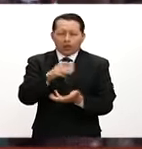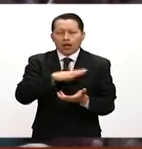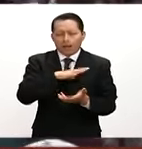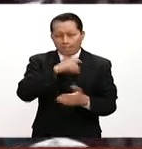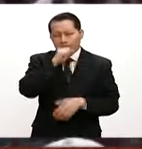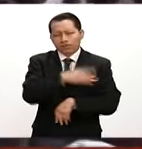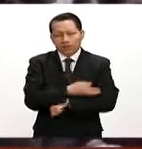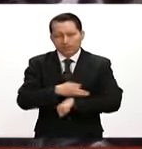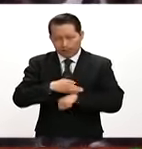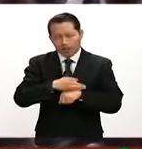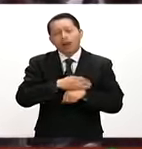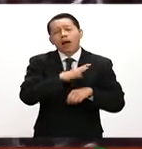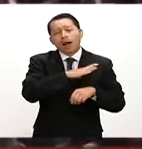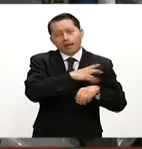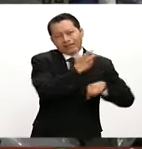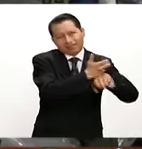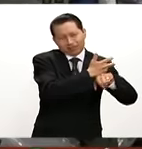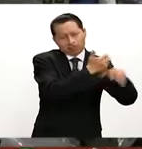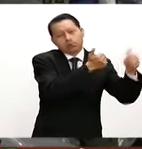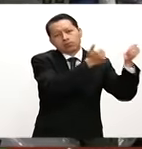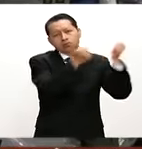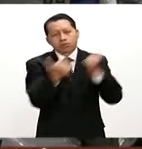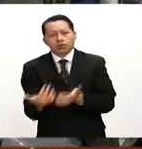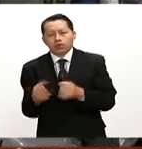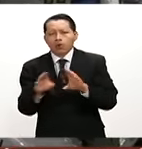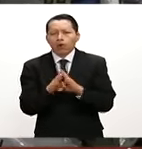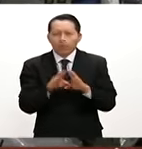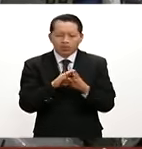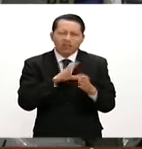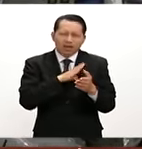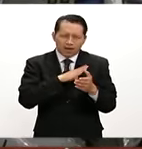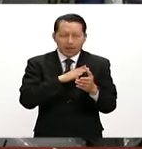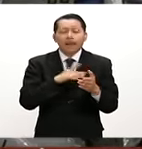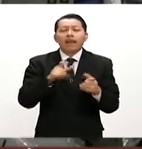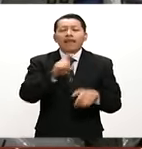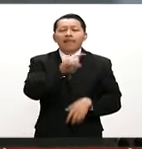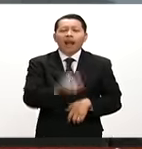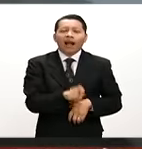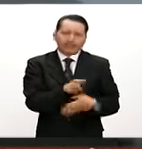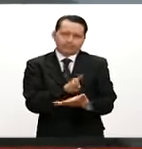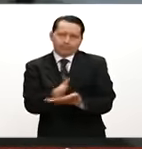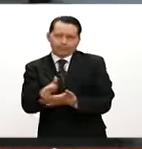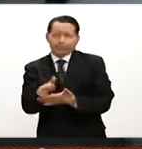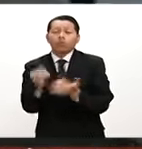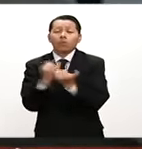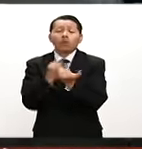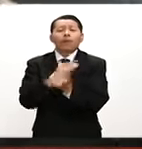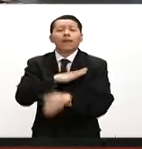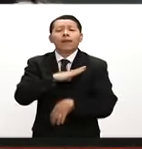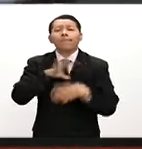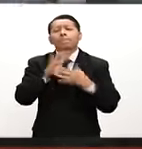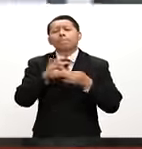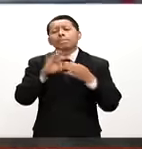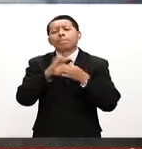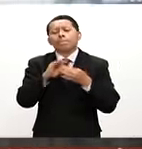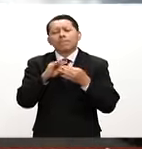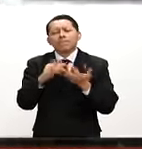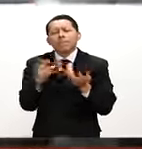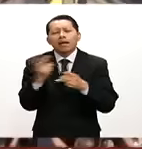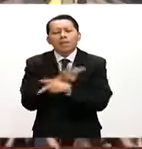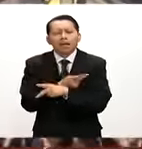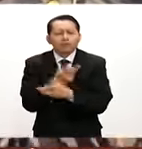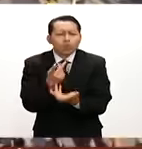desde Estados Unidos a través de El Paso, Texas. Vamos a escuchar primero lo que